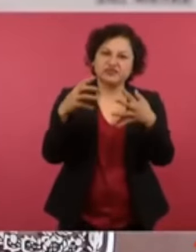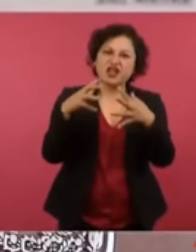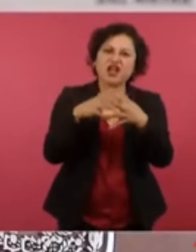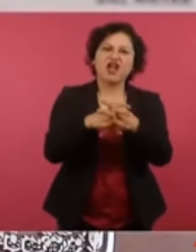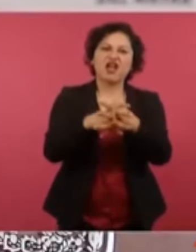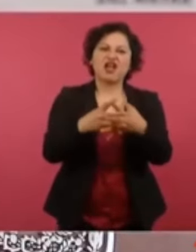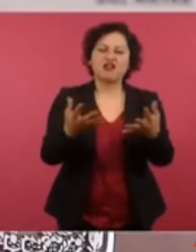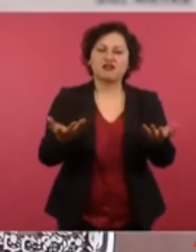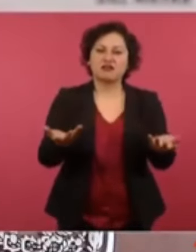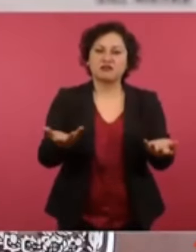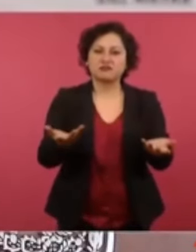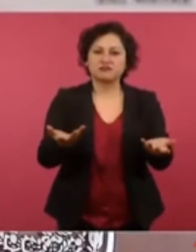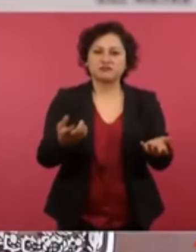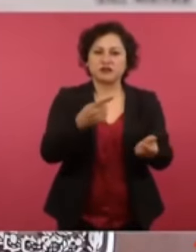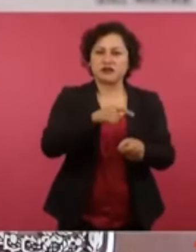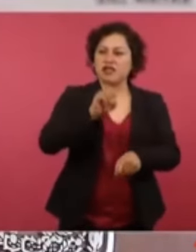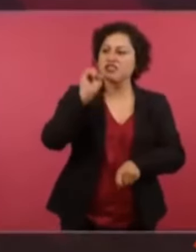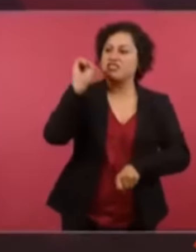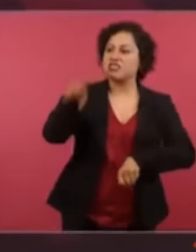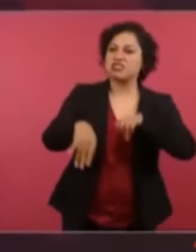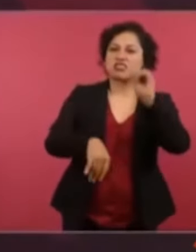tirar lodo